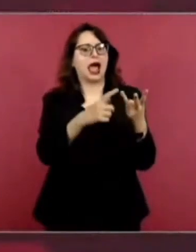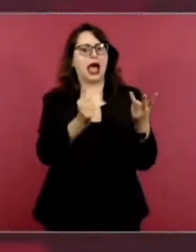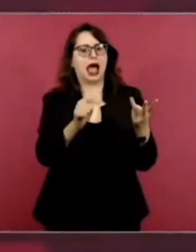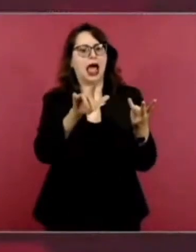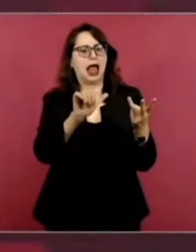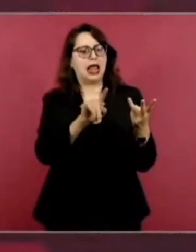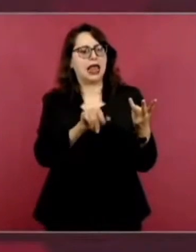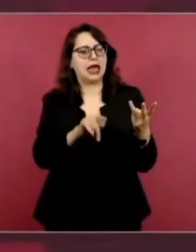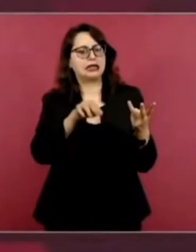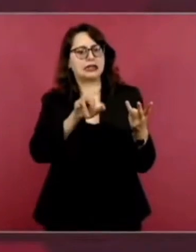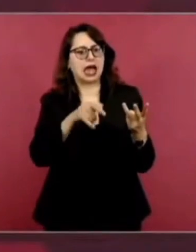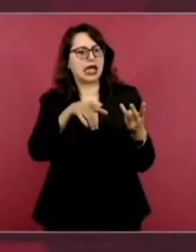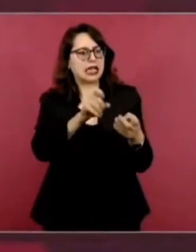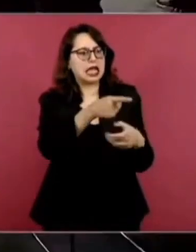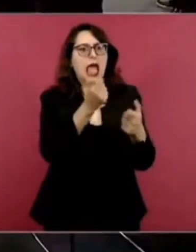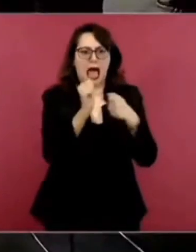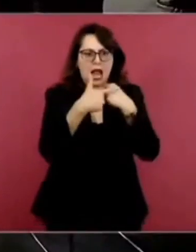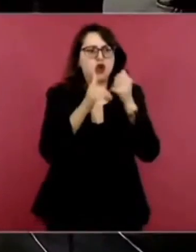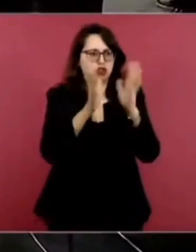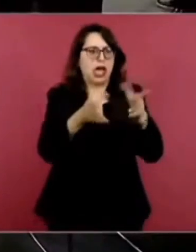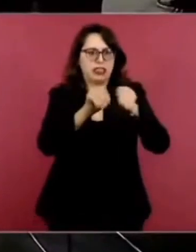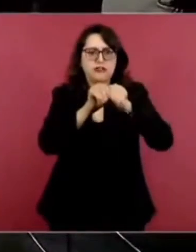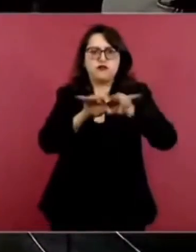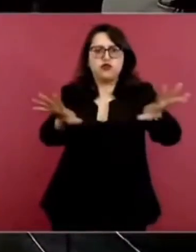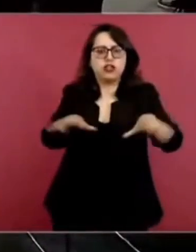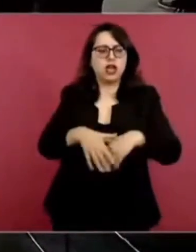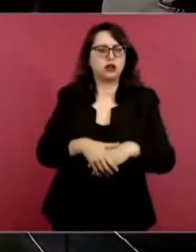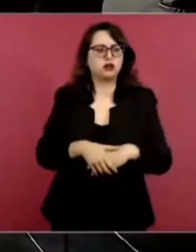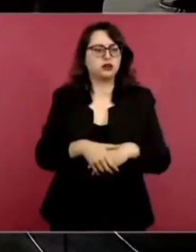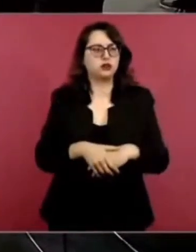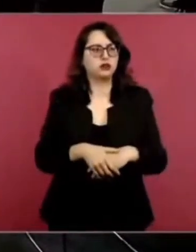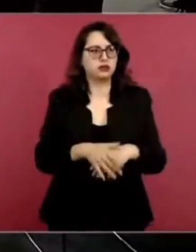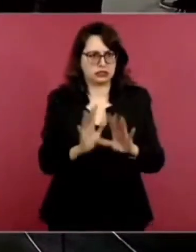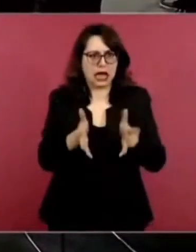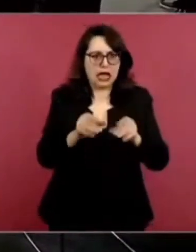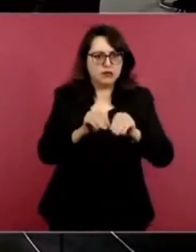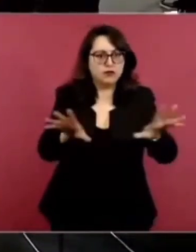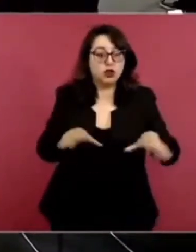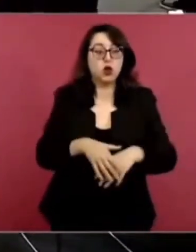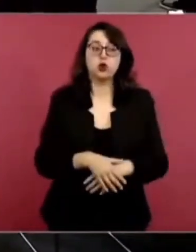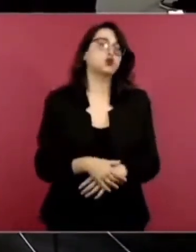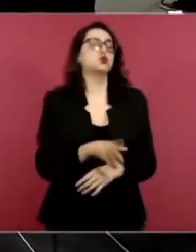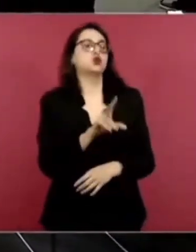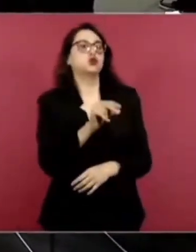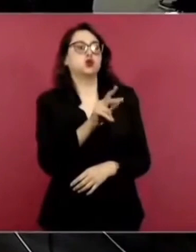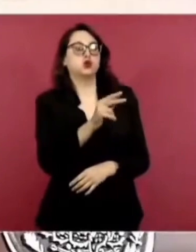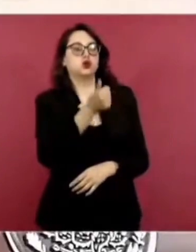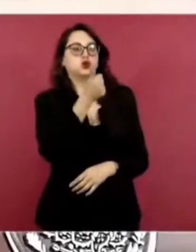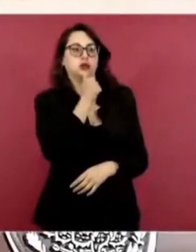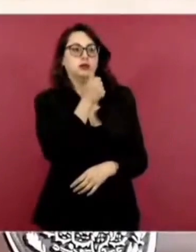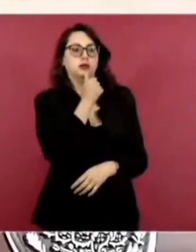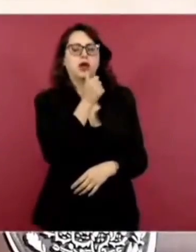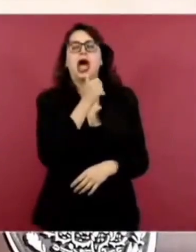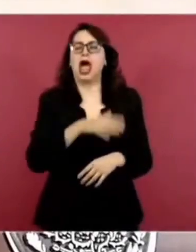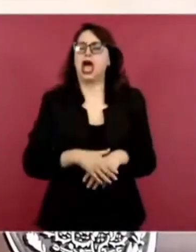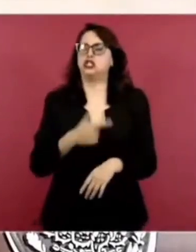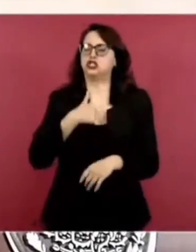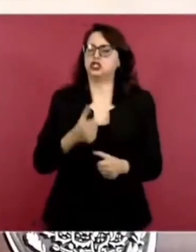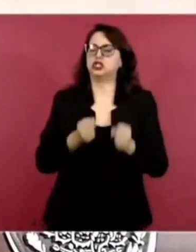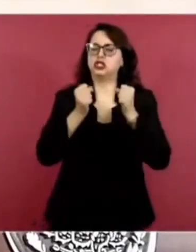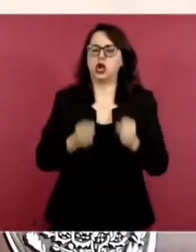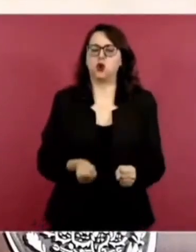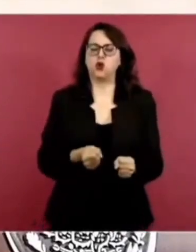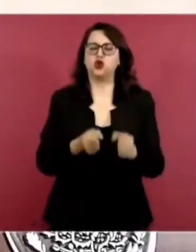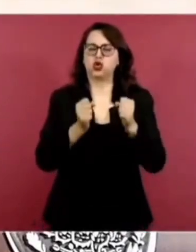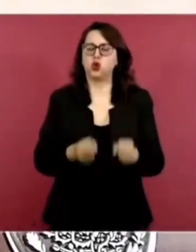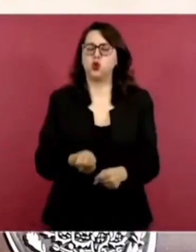han dicho nada. No. ¿No? No. Ah, pero no, es que todavía es nuevo. Ni en las primeras planas. No tarda eso. Ah, y